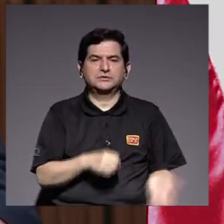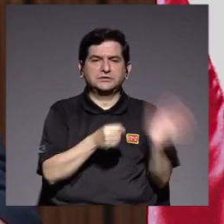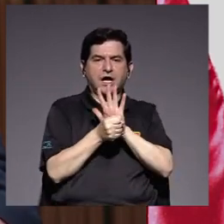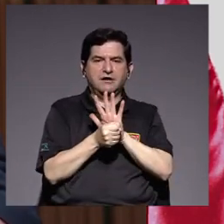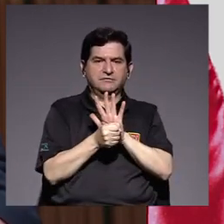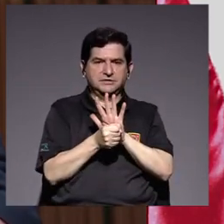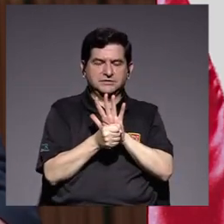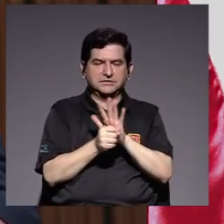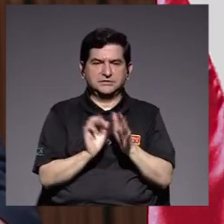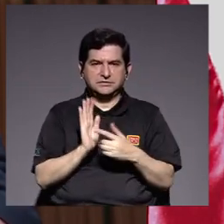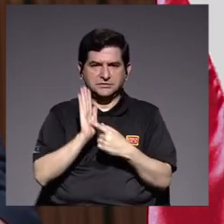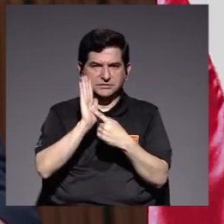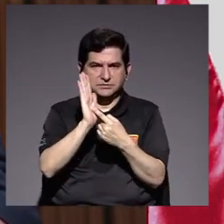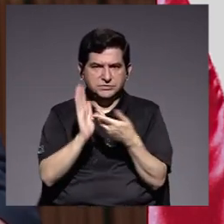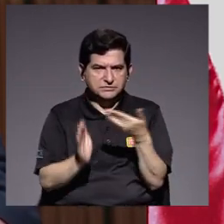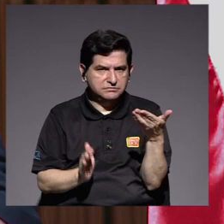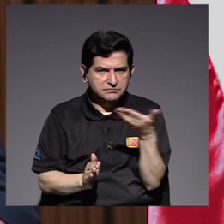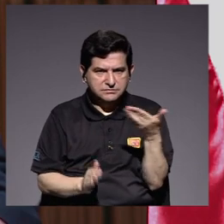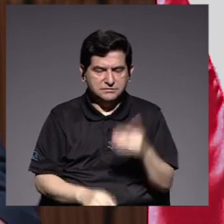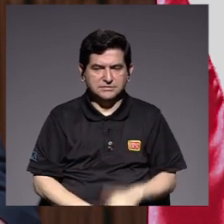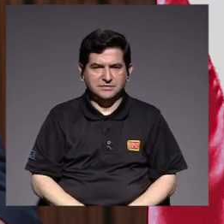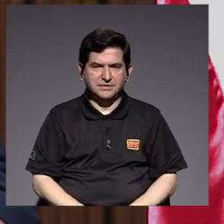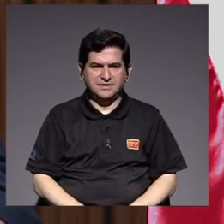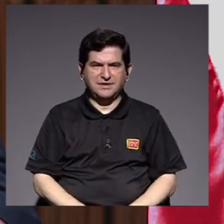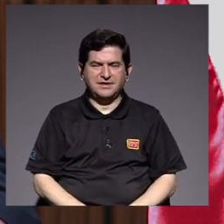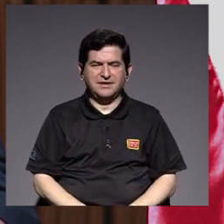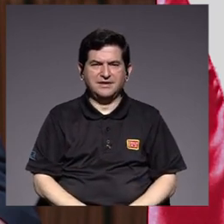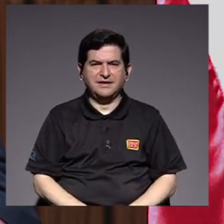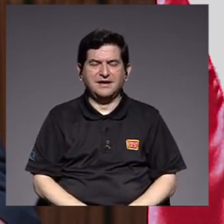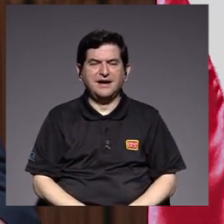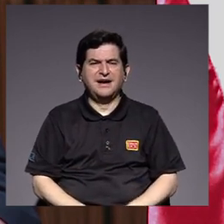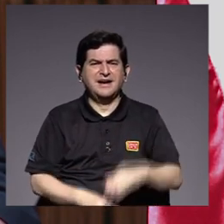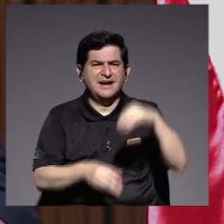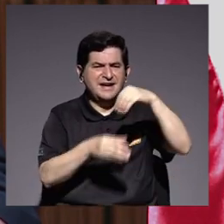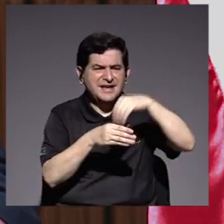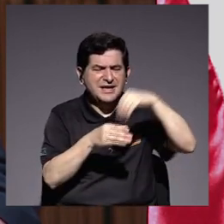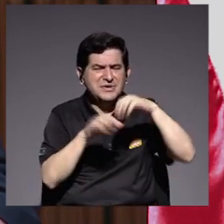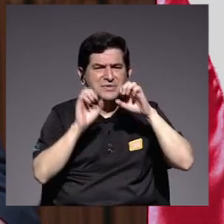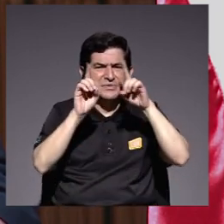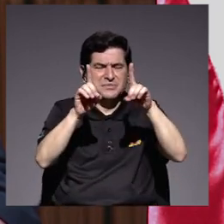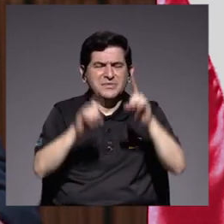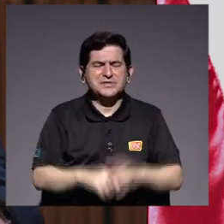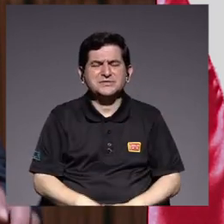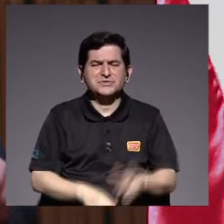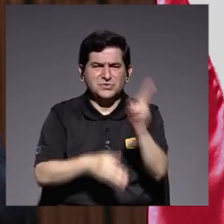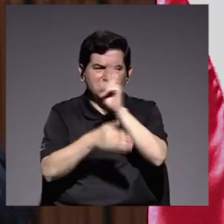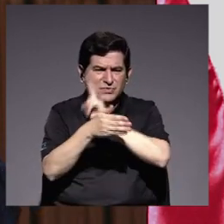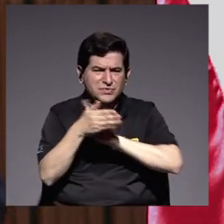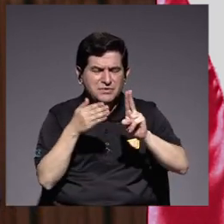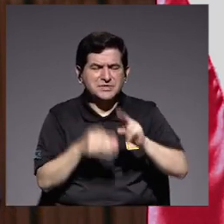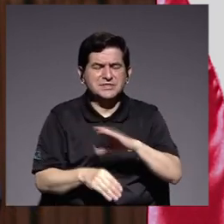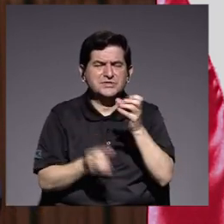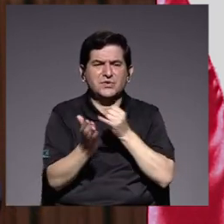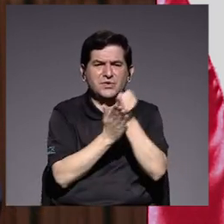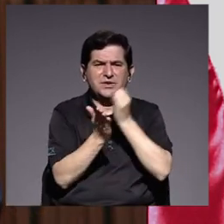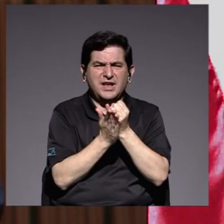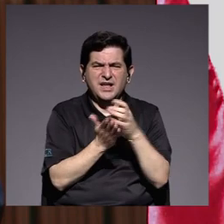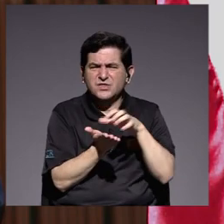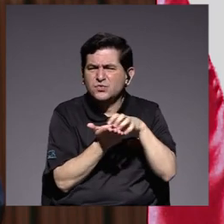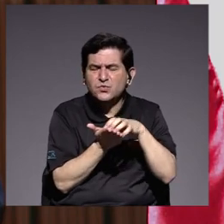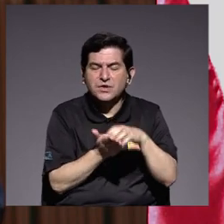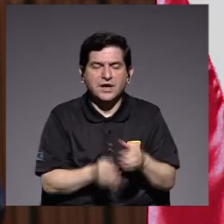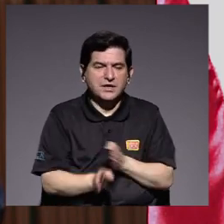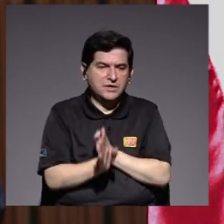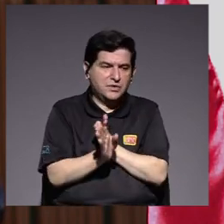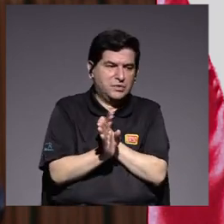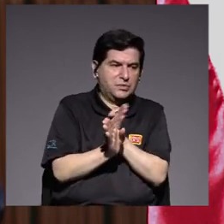demostramos que poner en entredicho la inversión en educación superior y en investigación nos aleja del